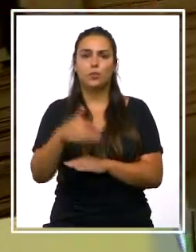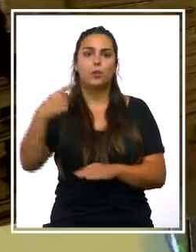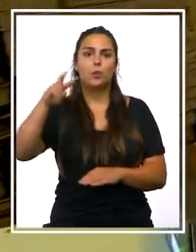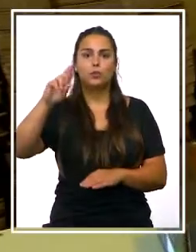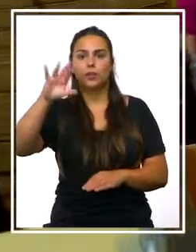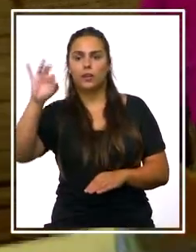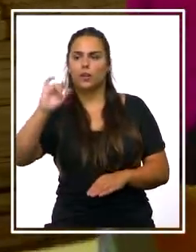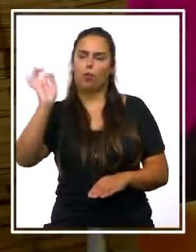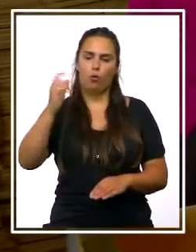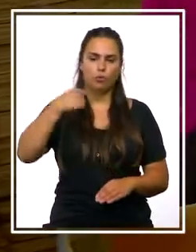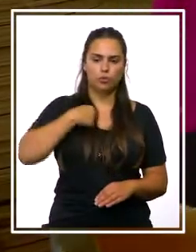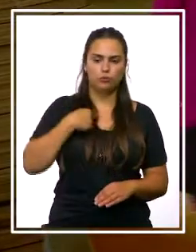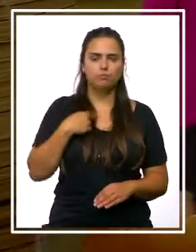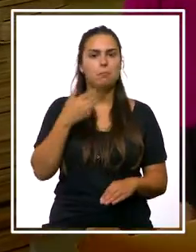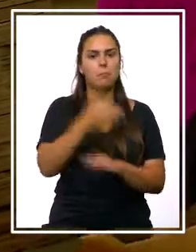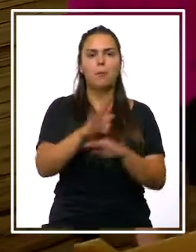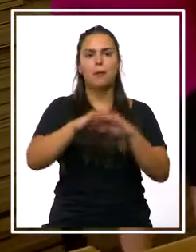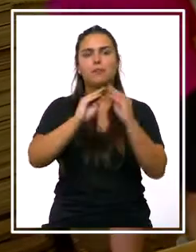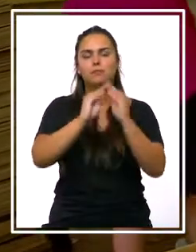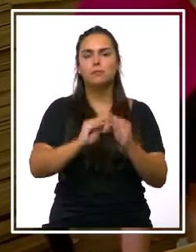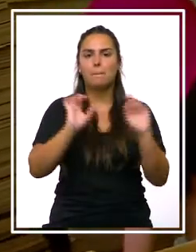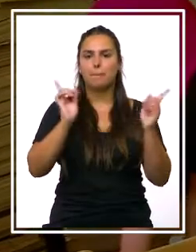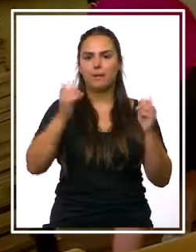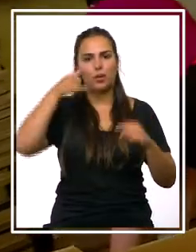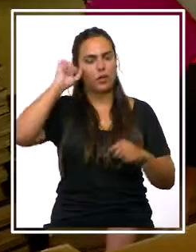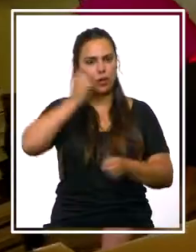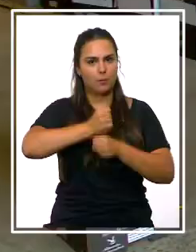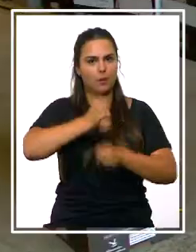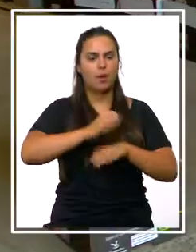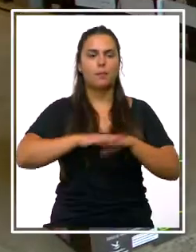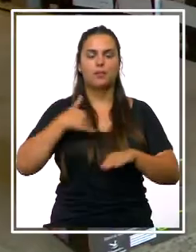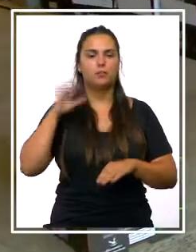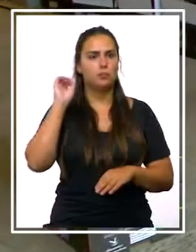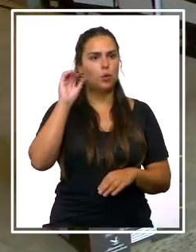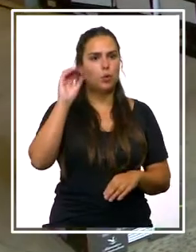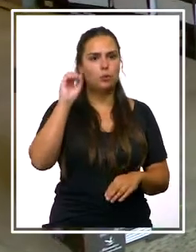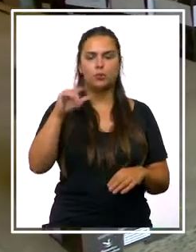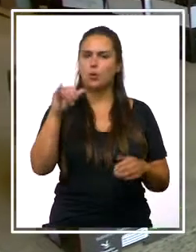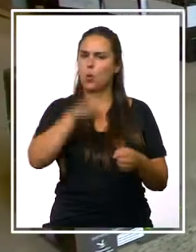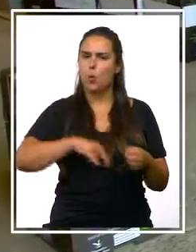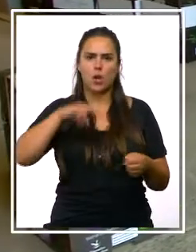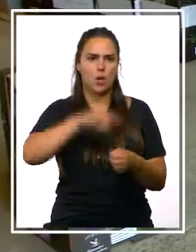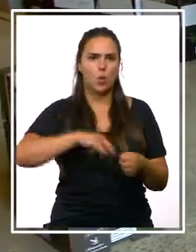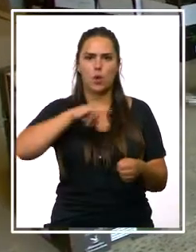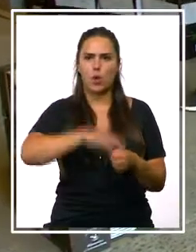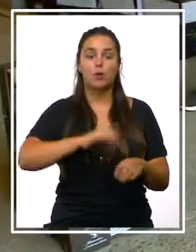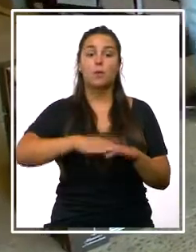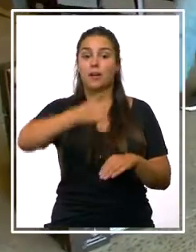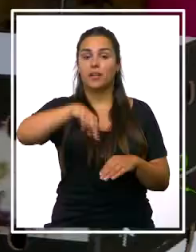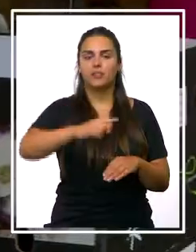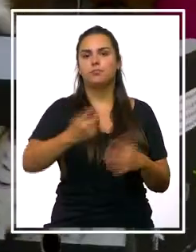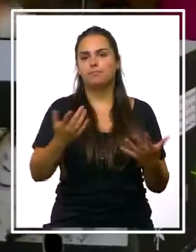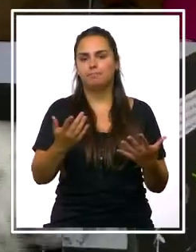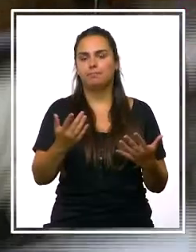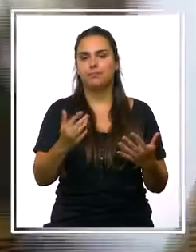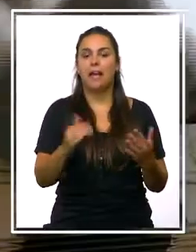Gutiérrez y yo a elaborar lo que es la prevención de riesgos laborales, a dar una charla de prevención de riesgos laborales todos los lunes, pues para ellos